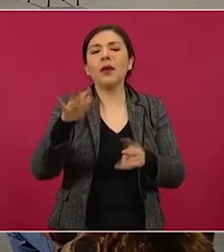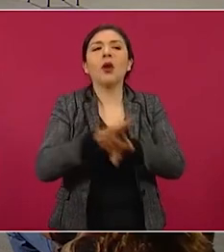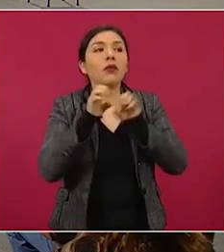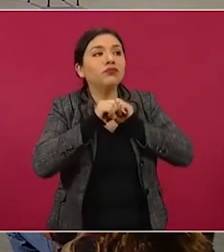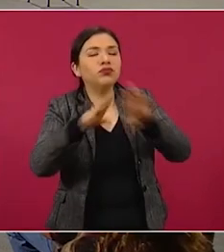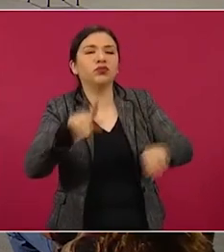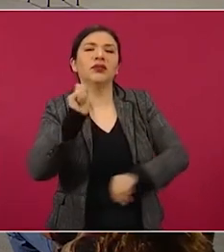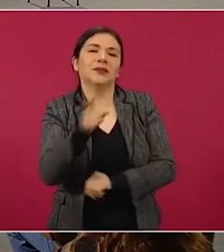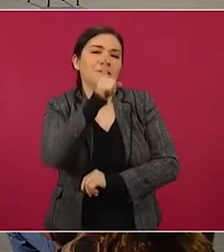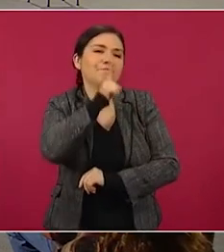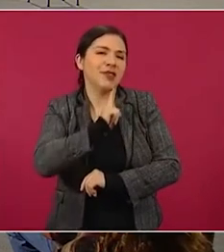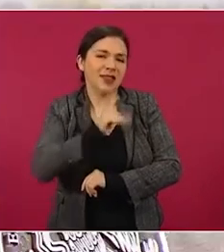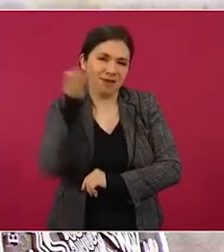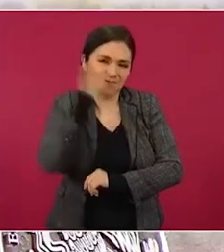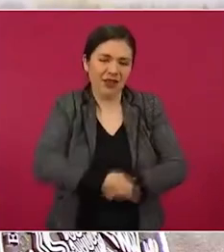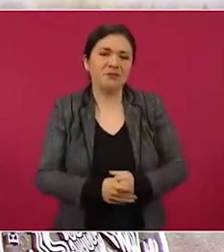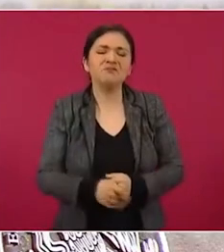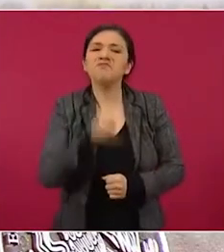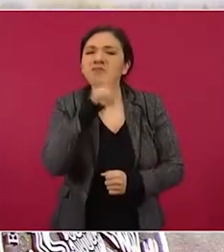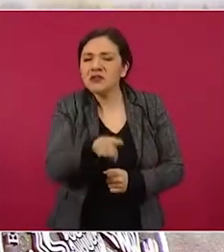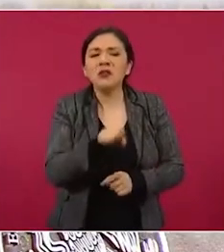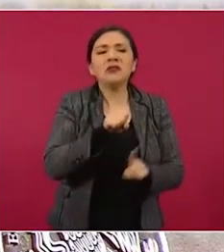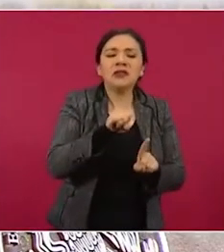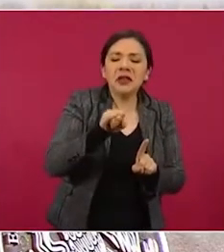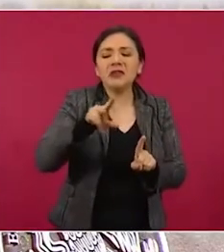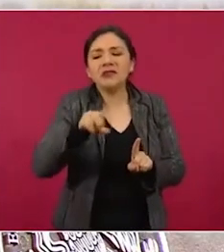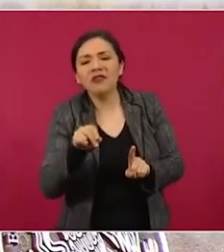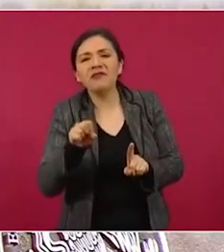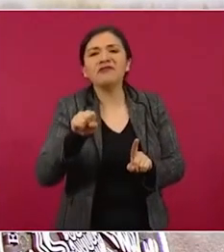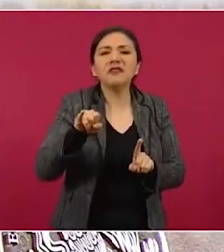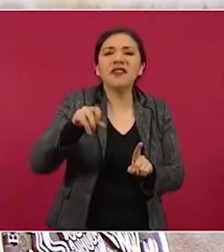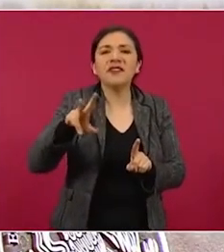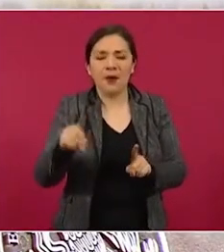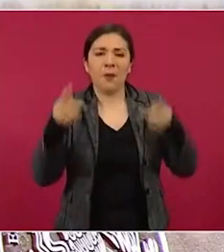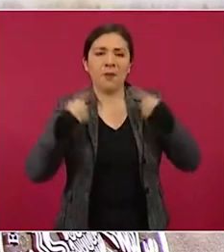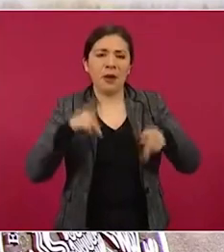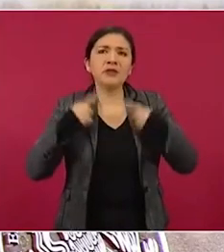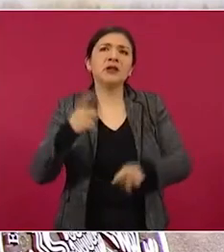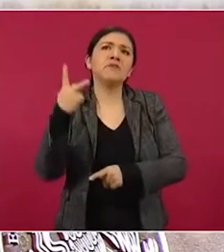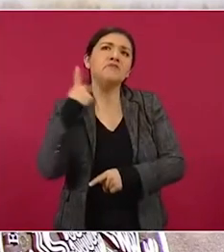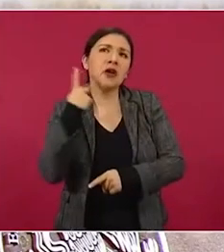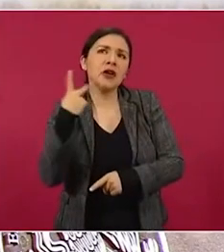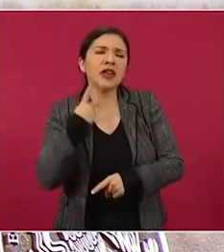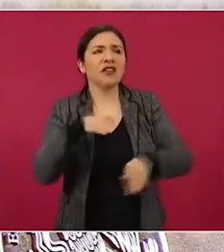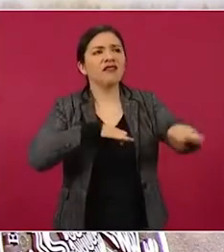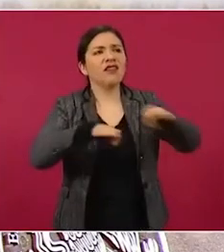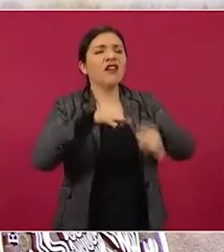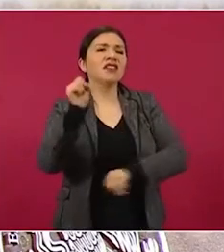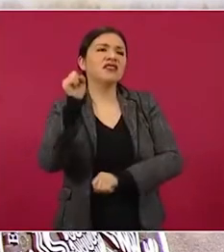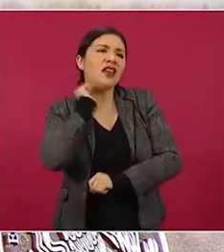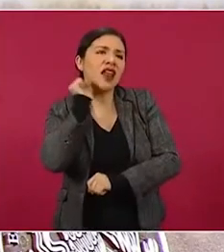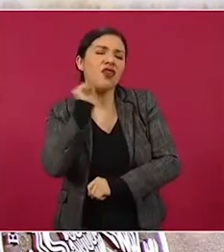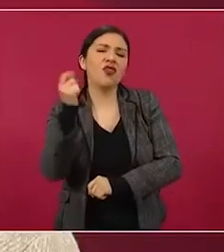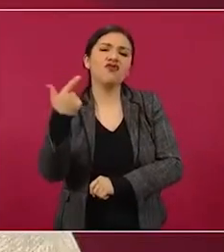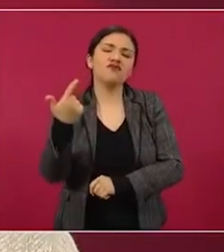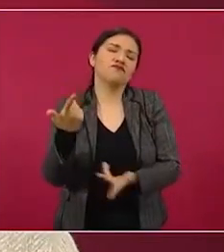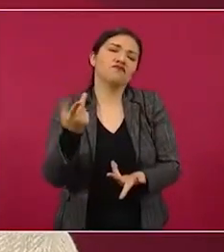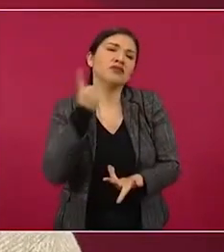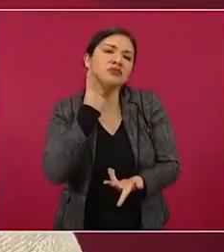Así, un día sí y el otro también, políticos, legisladores, empresarios,